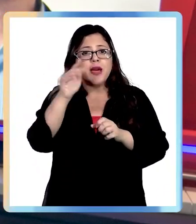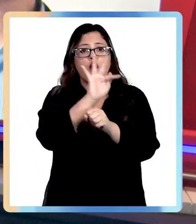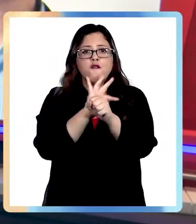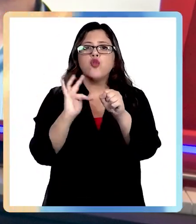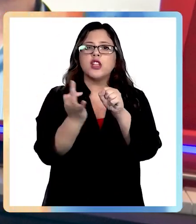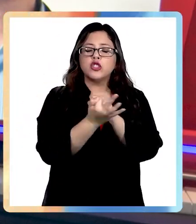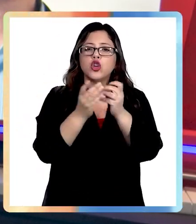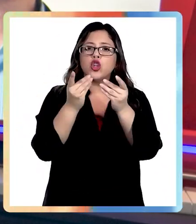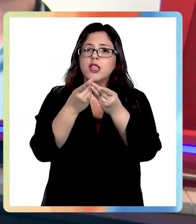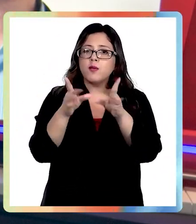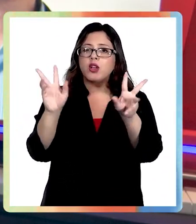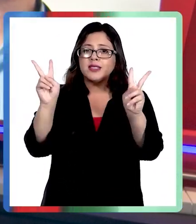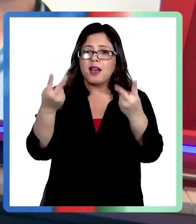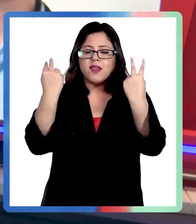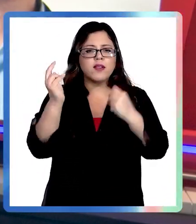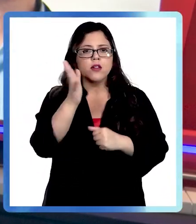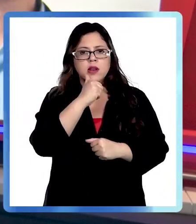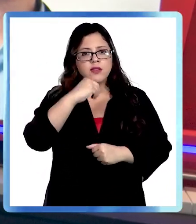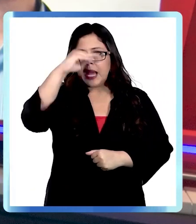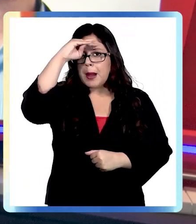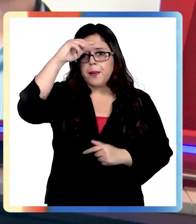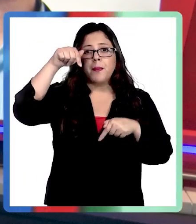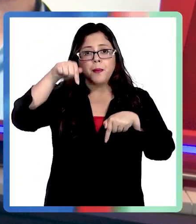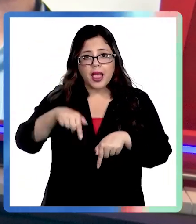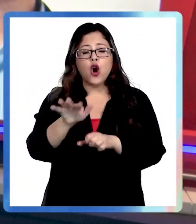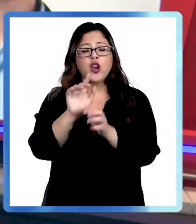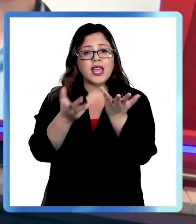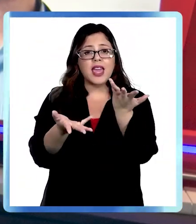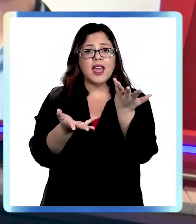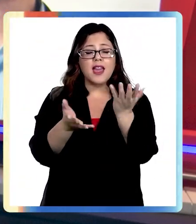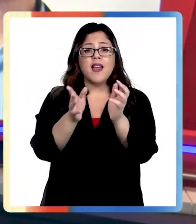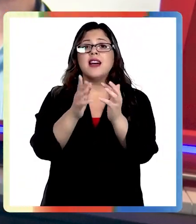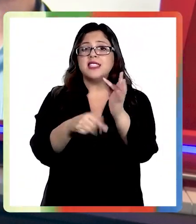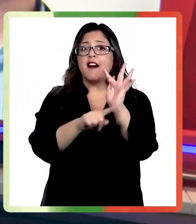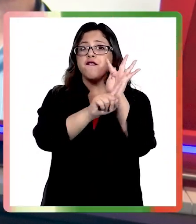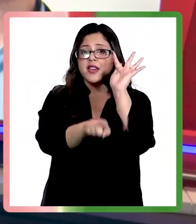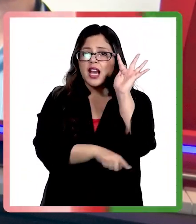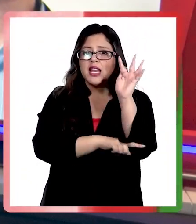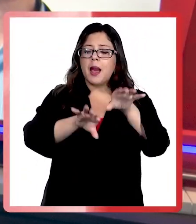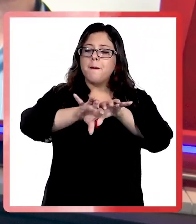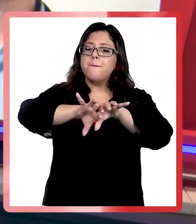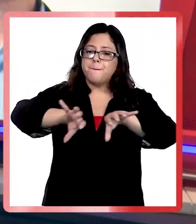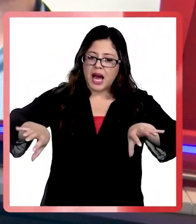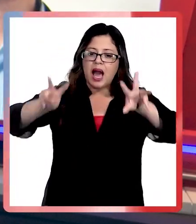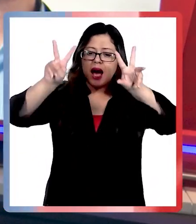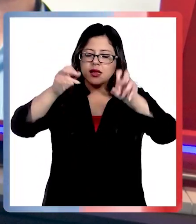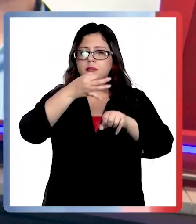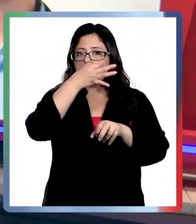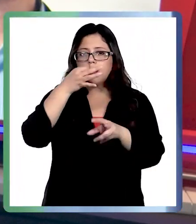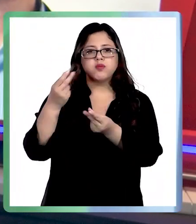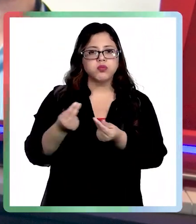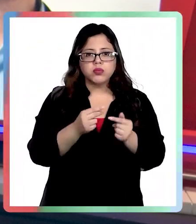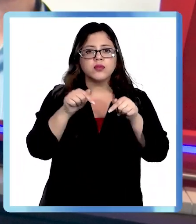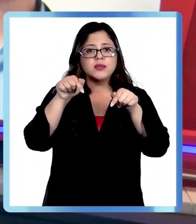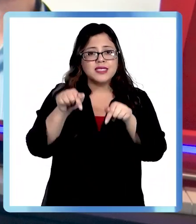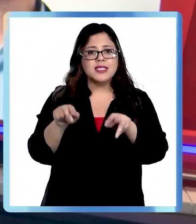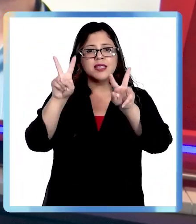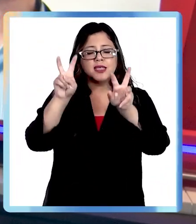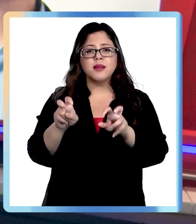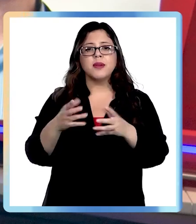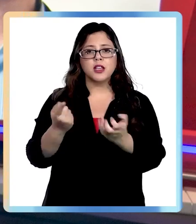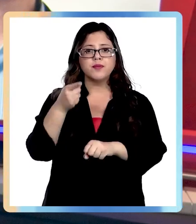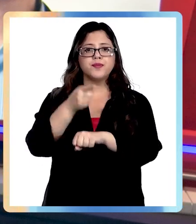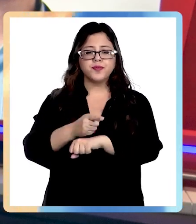nula experiencia en esta materia. Ahora la Fiscalía separó las investigaciones por los casos de corrupción en Antofagasta y en esta arista